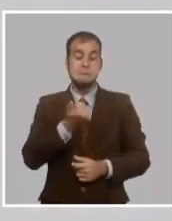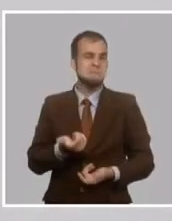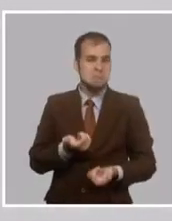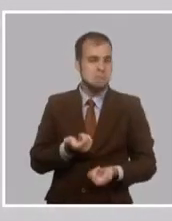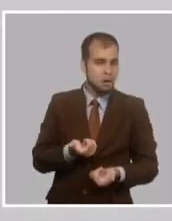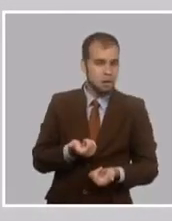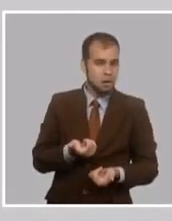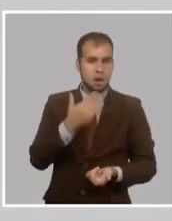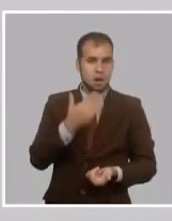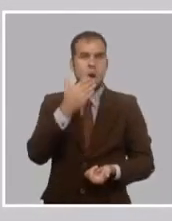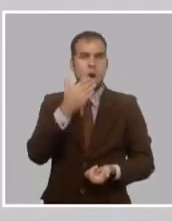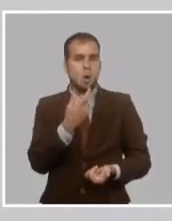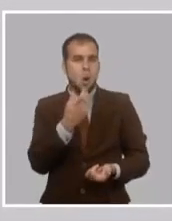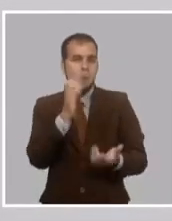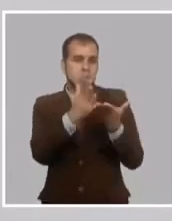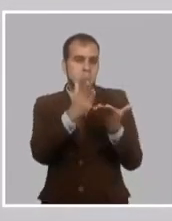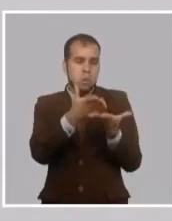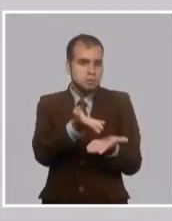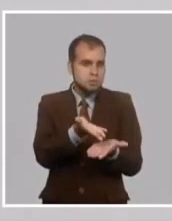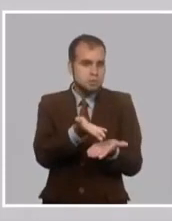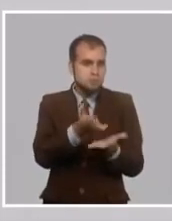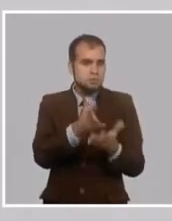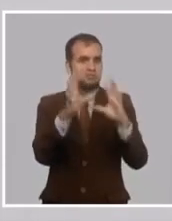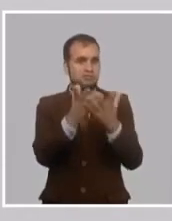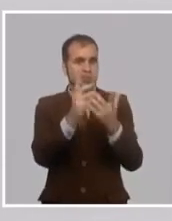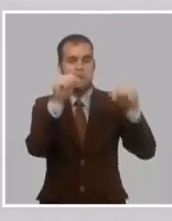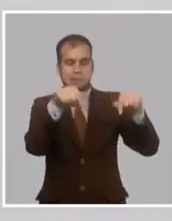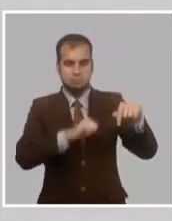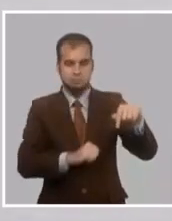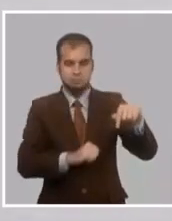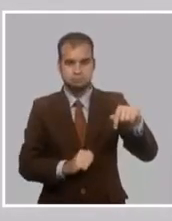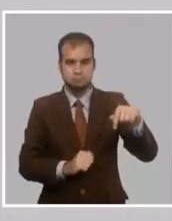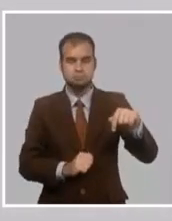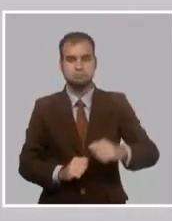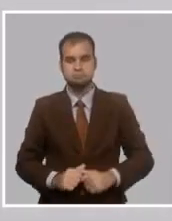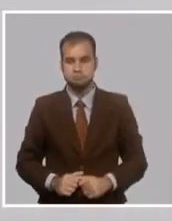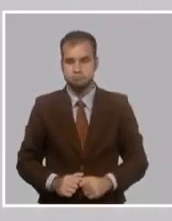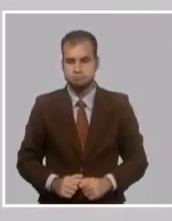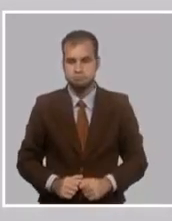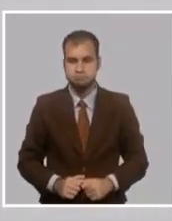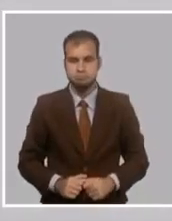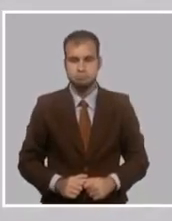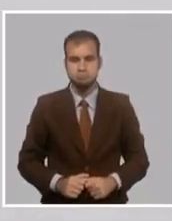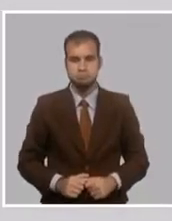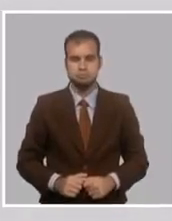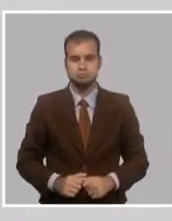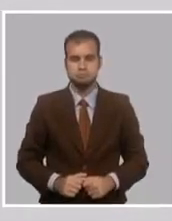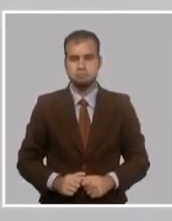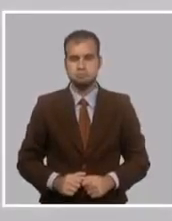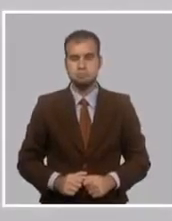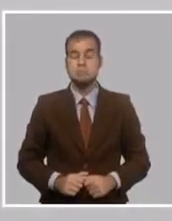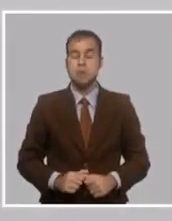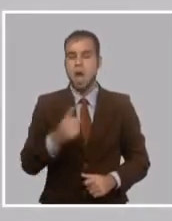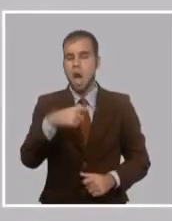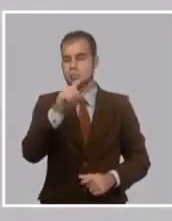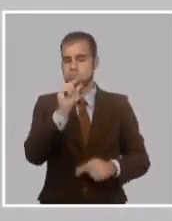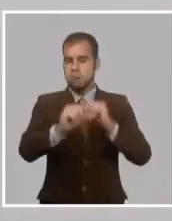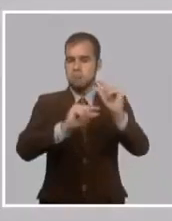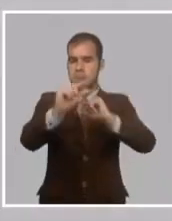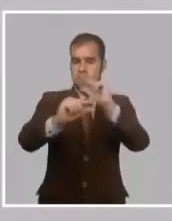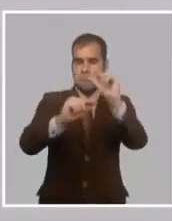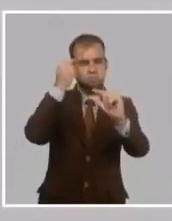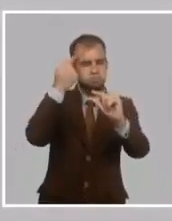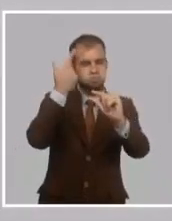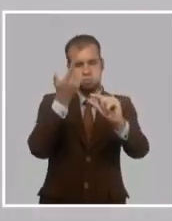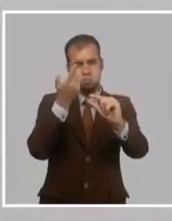universal. Estamos hablando de eso. Pero está pensando con vista a lo que después va a decir en las bases del